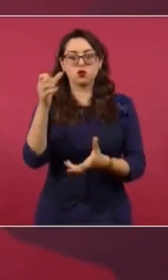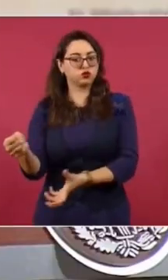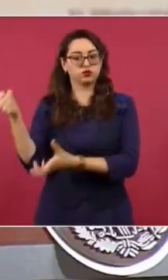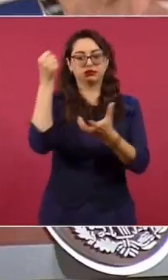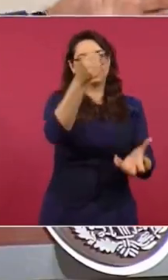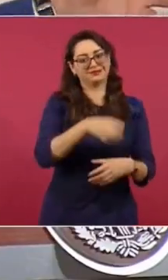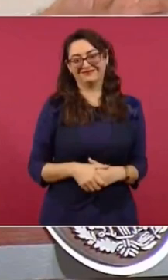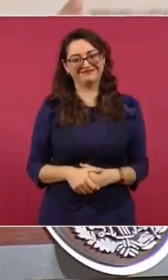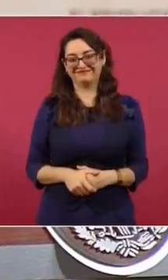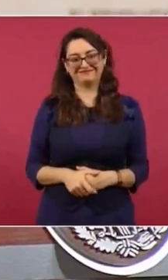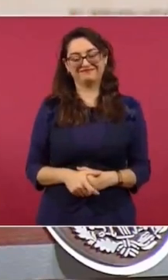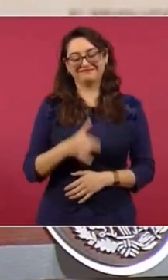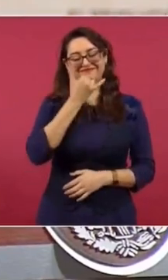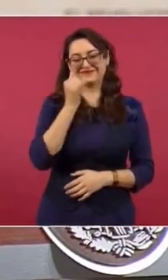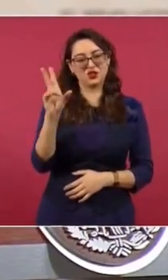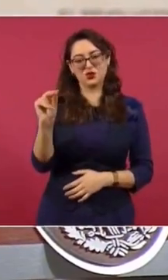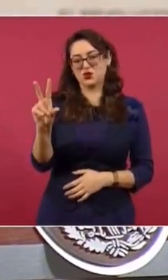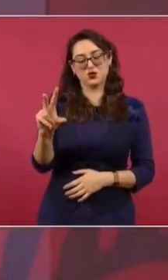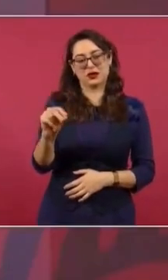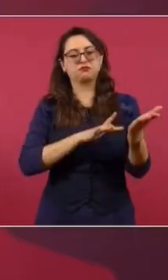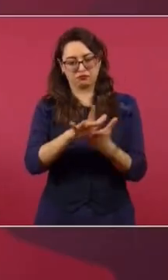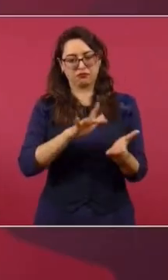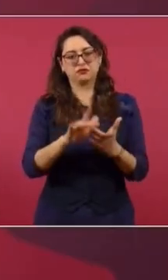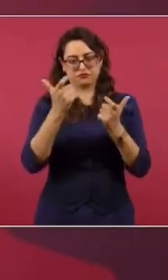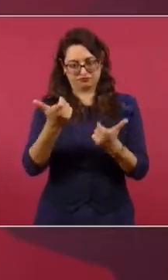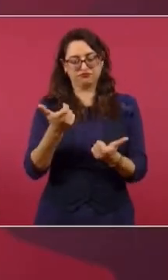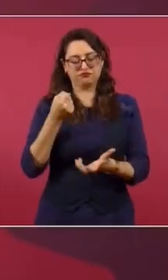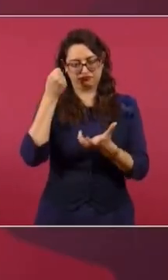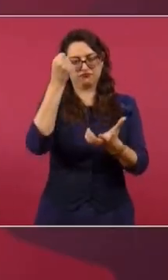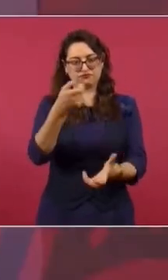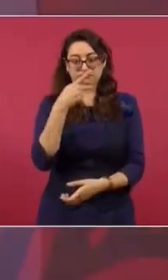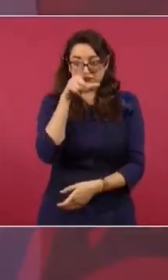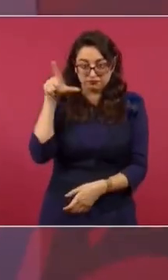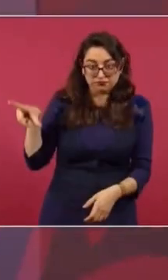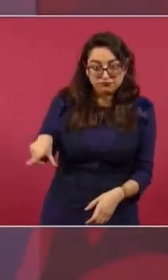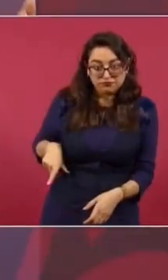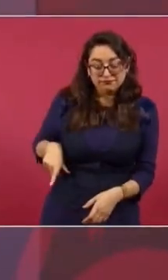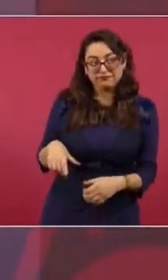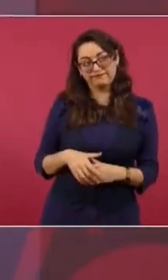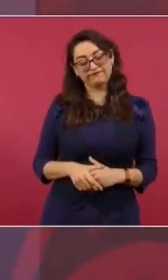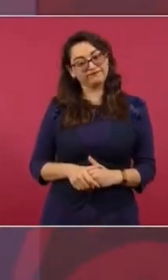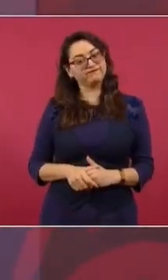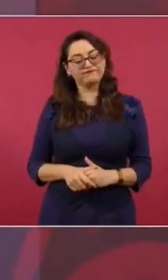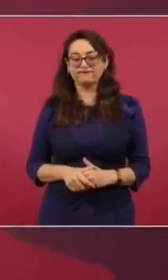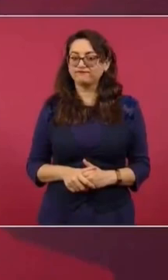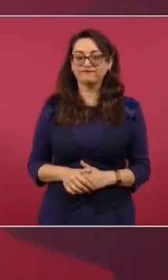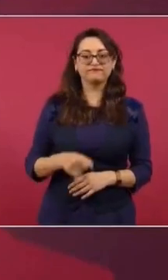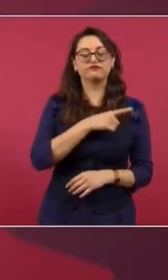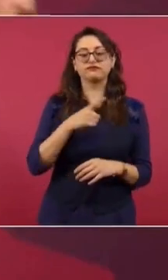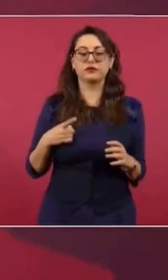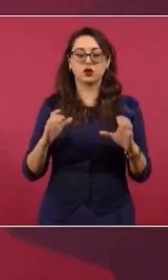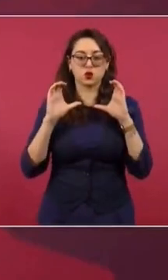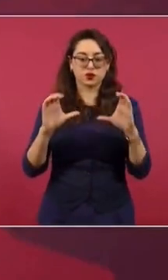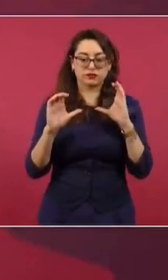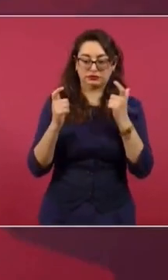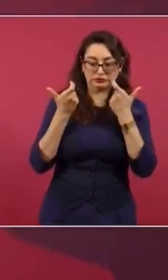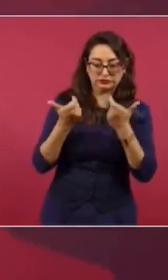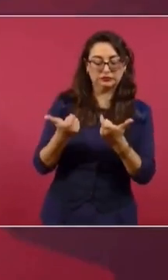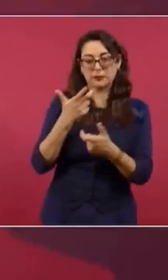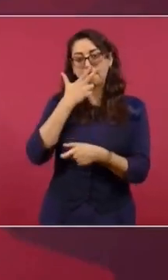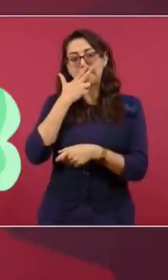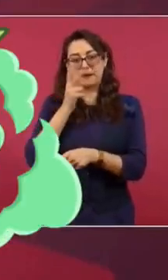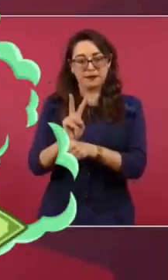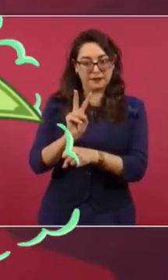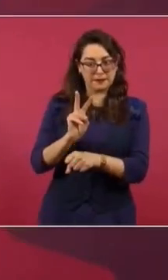No, al pueblo de Coahuila sí Pero tenemos que actuar con cuidado Para el manejo de ese